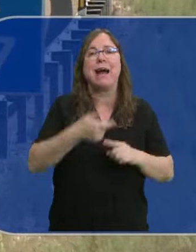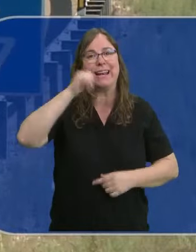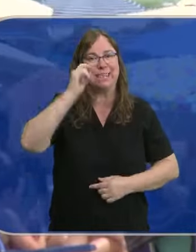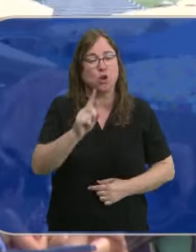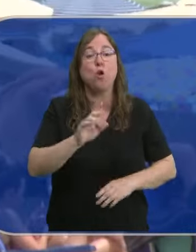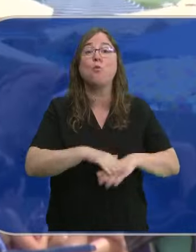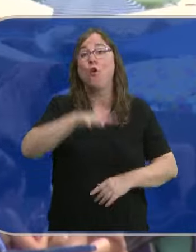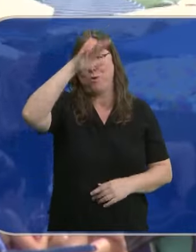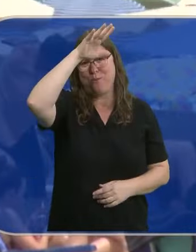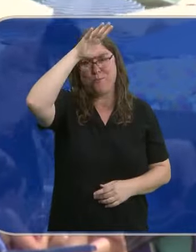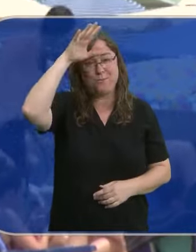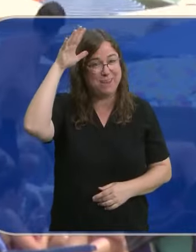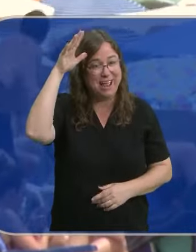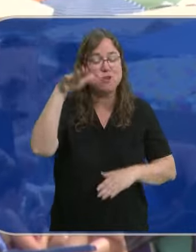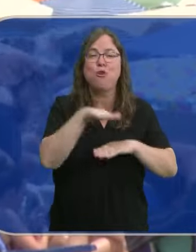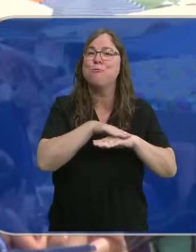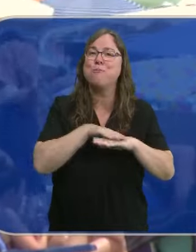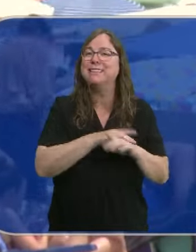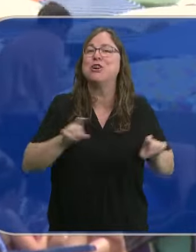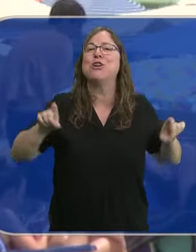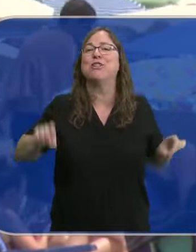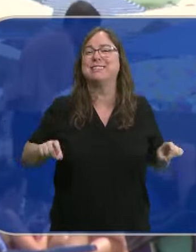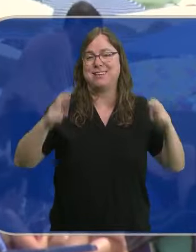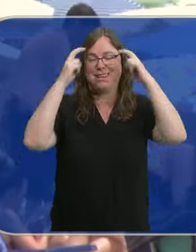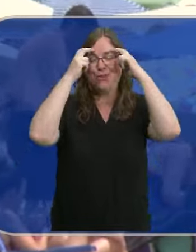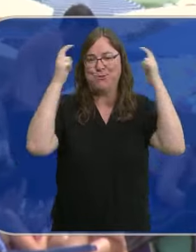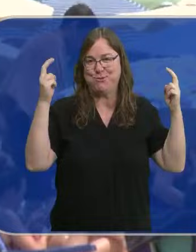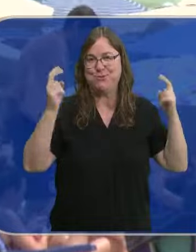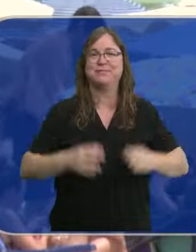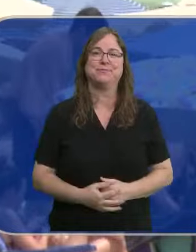jueguen porque en verano lo esencial es descansar y desconectar.